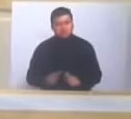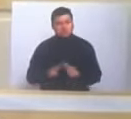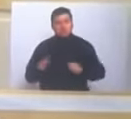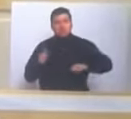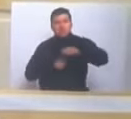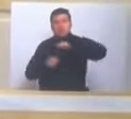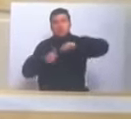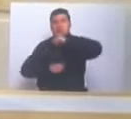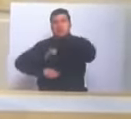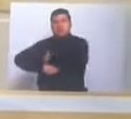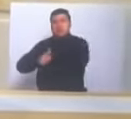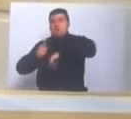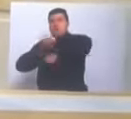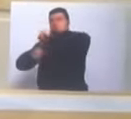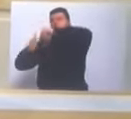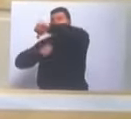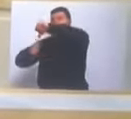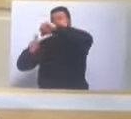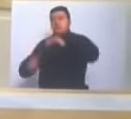mayor rotación del ministerio.